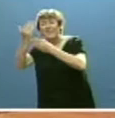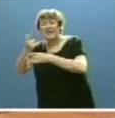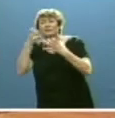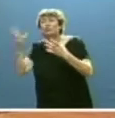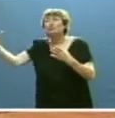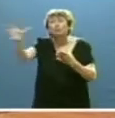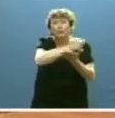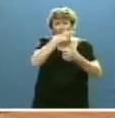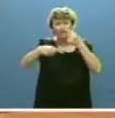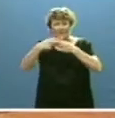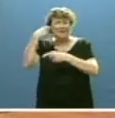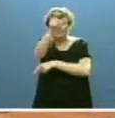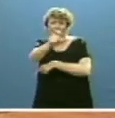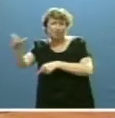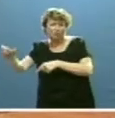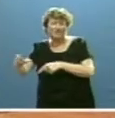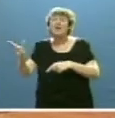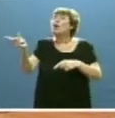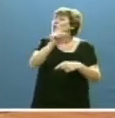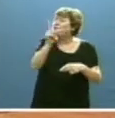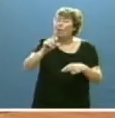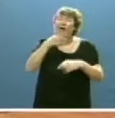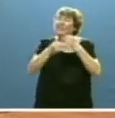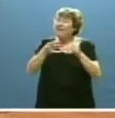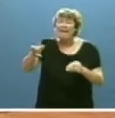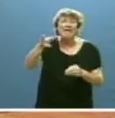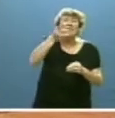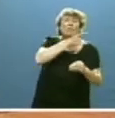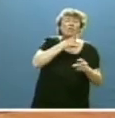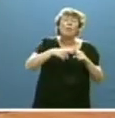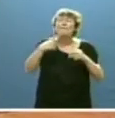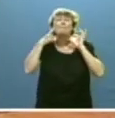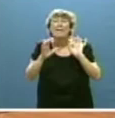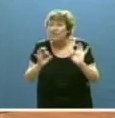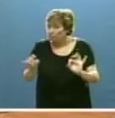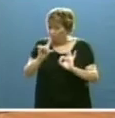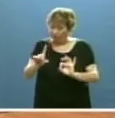y personas y no cometer la gran equivocación de ponerla en peligro.